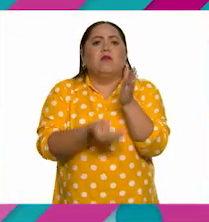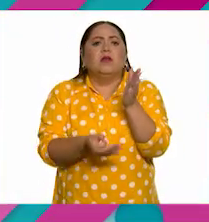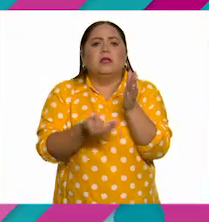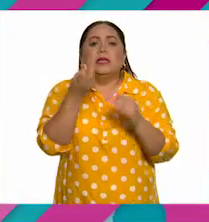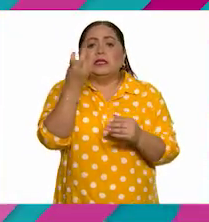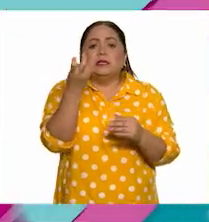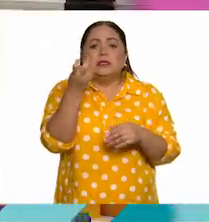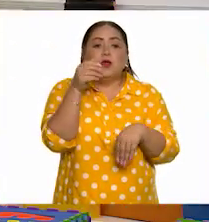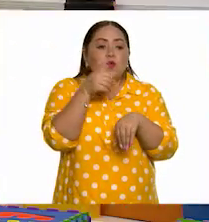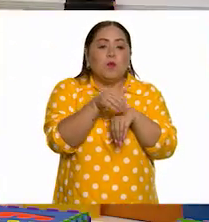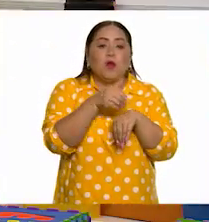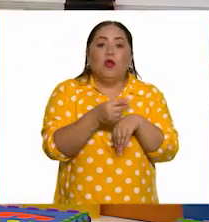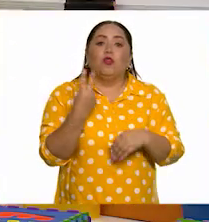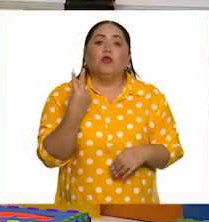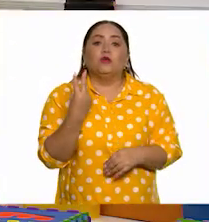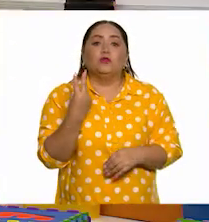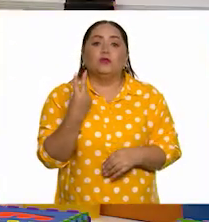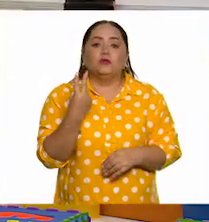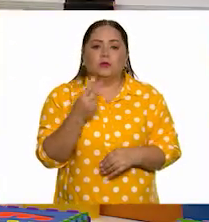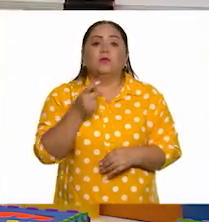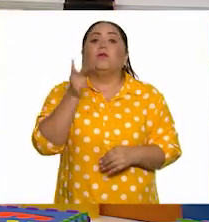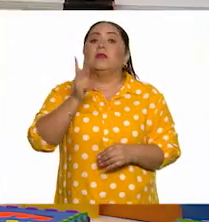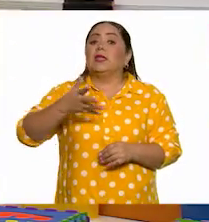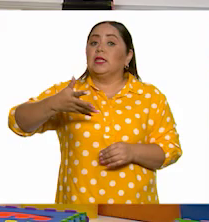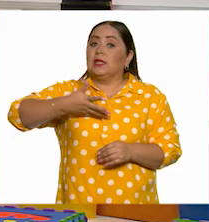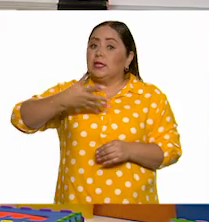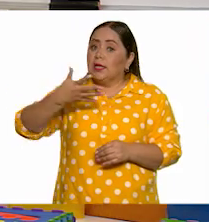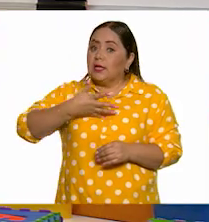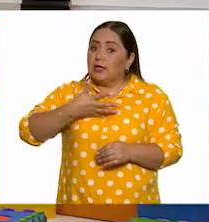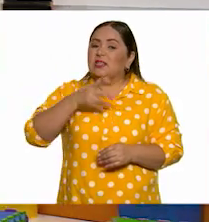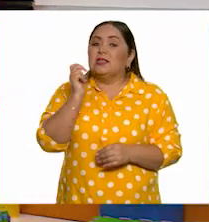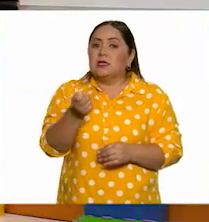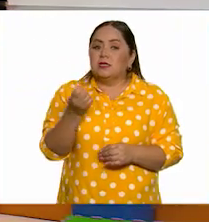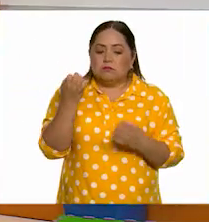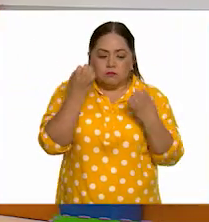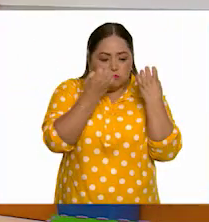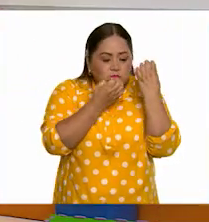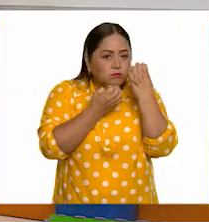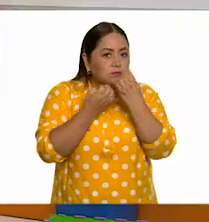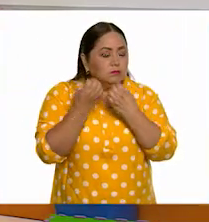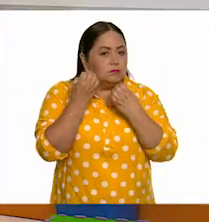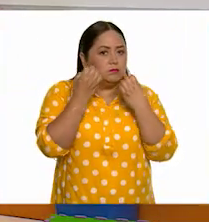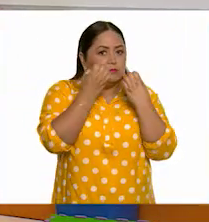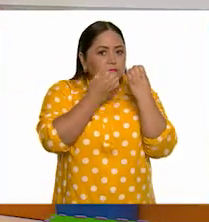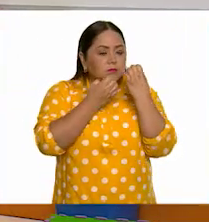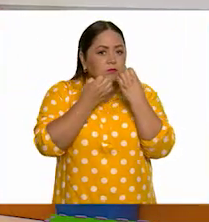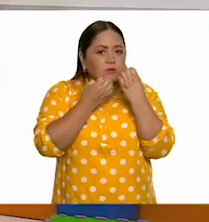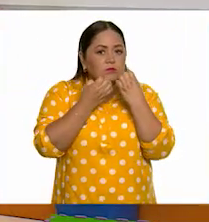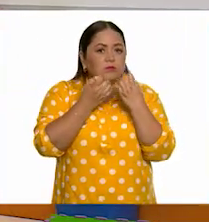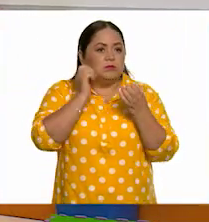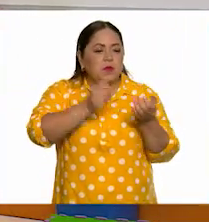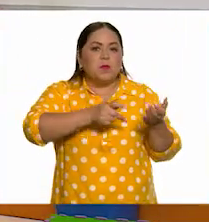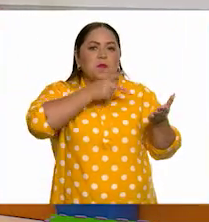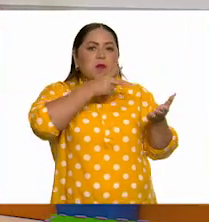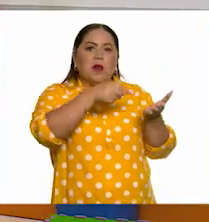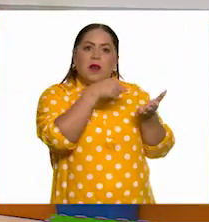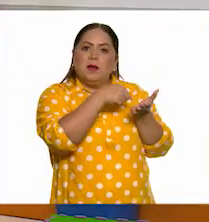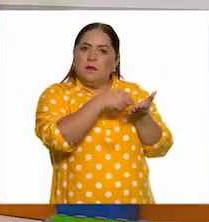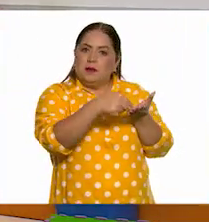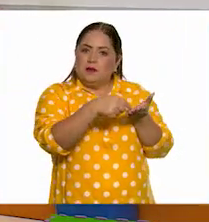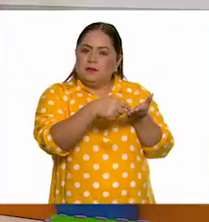ese punto número dos. El dos. Tenemos que revisar la descripción